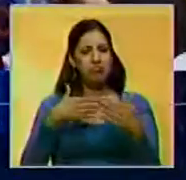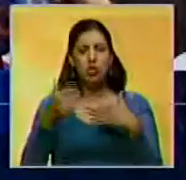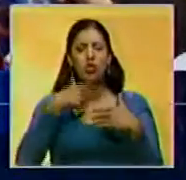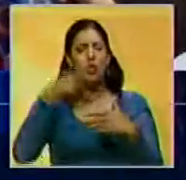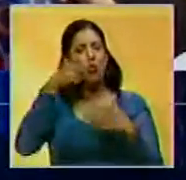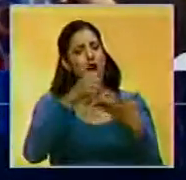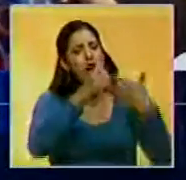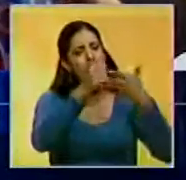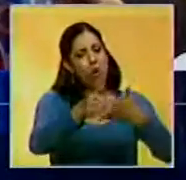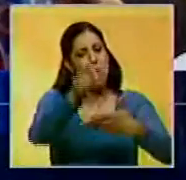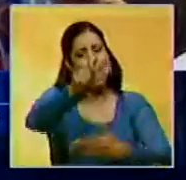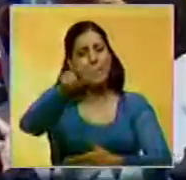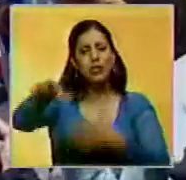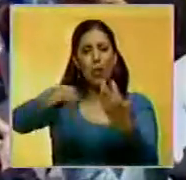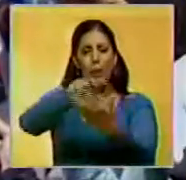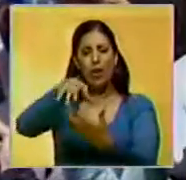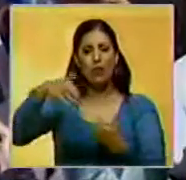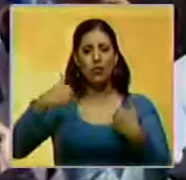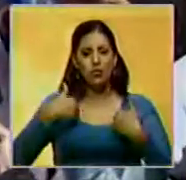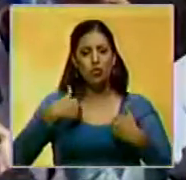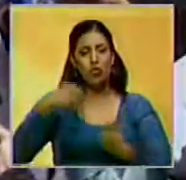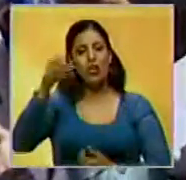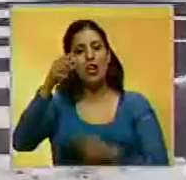a buscar la solución de los problemas que aquejan al municipio.